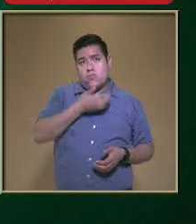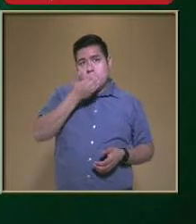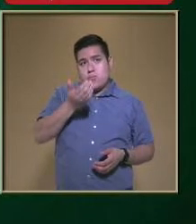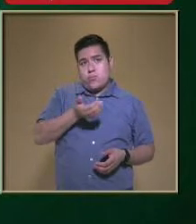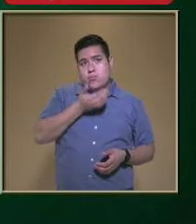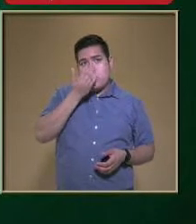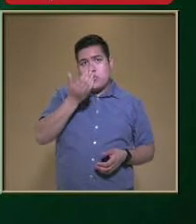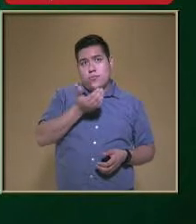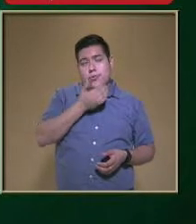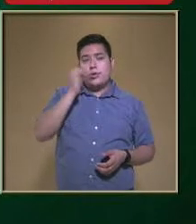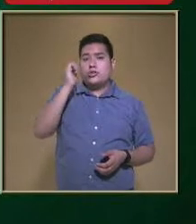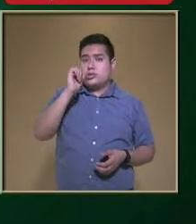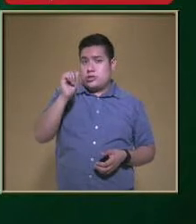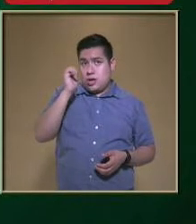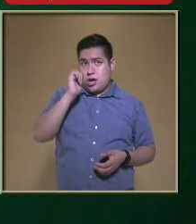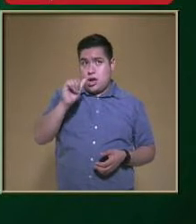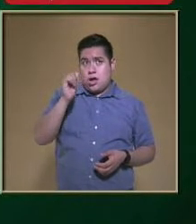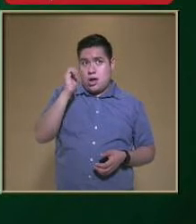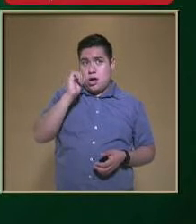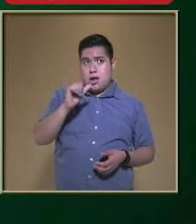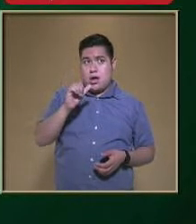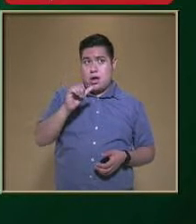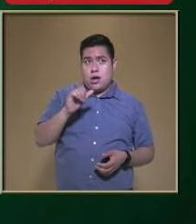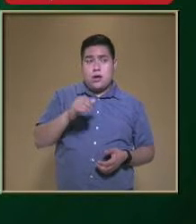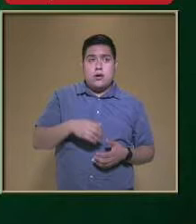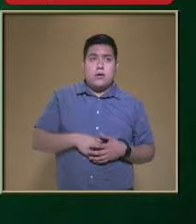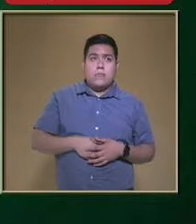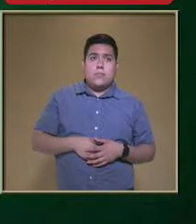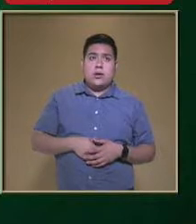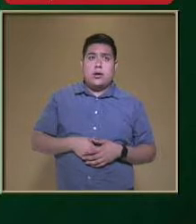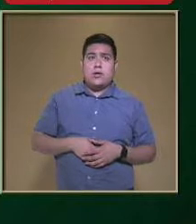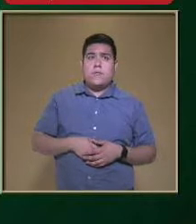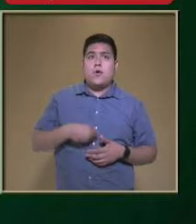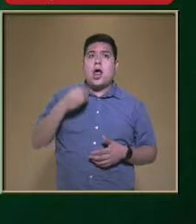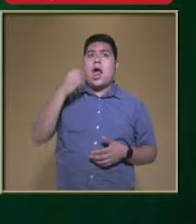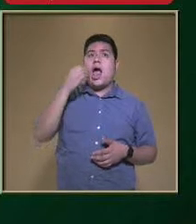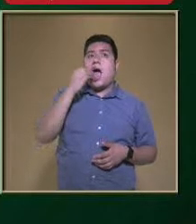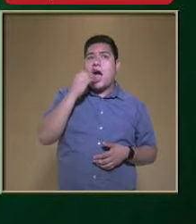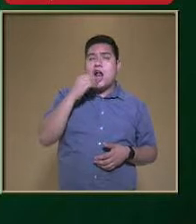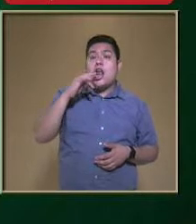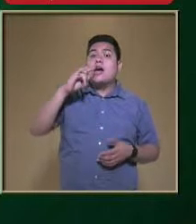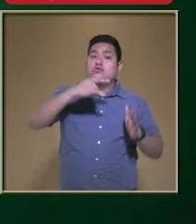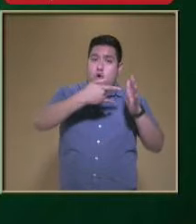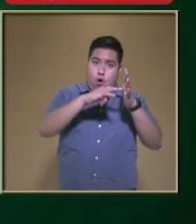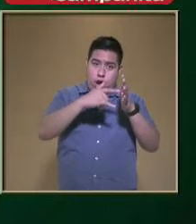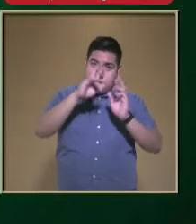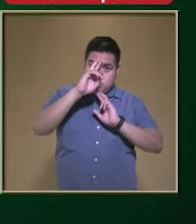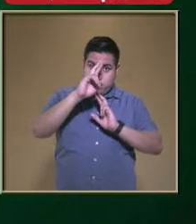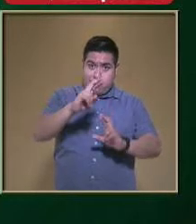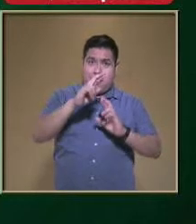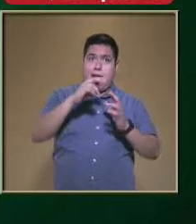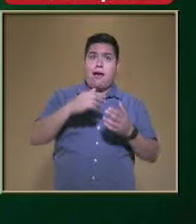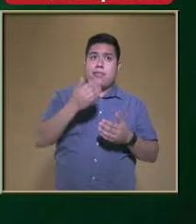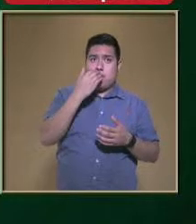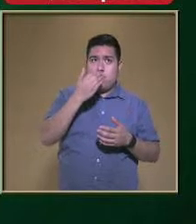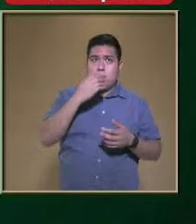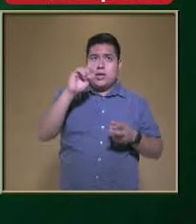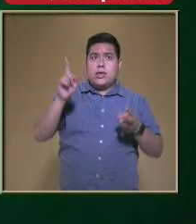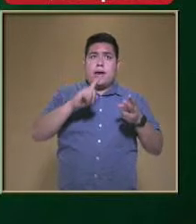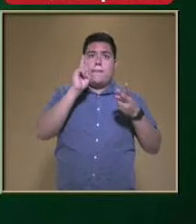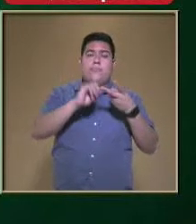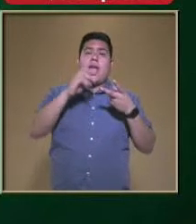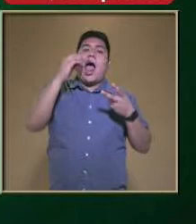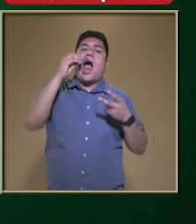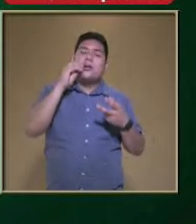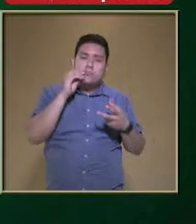Siempre adecuados Y respetarlos También Masticar despacio Y disfrutar De los bocados Ya que comer muy rápido Pues